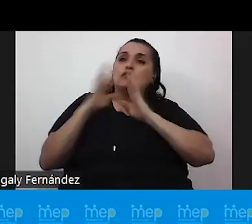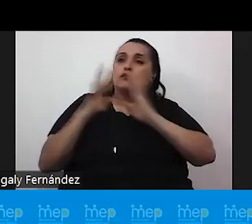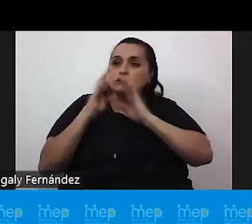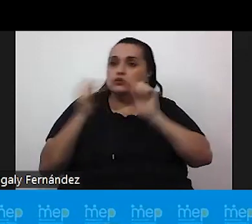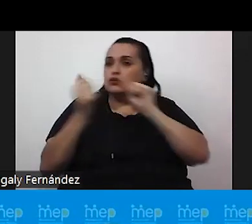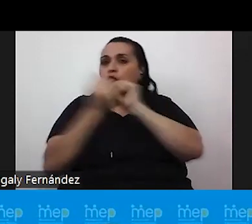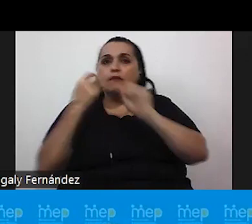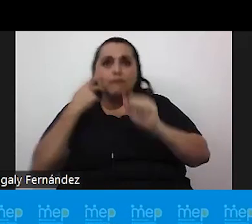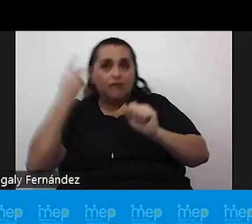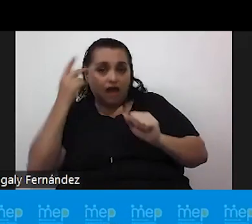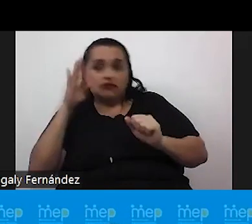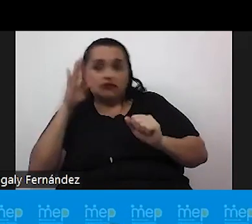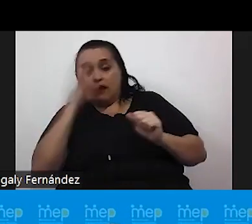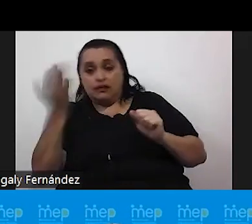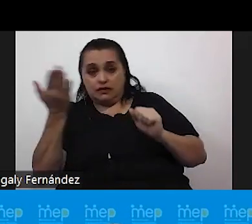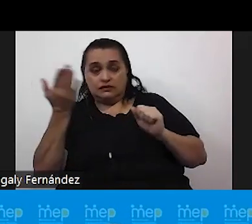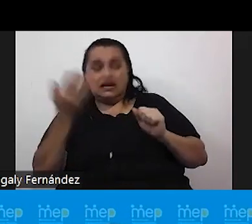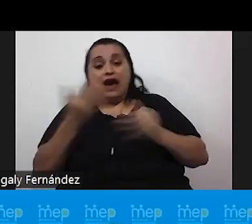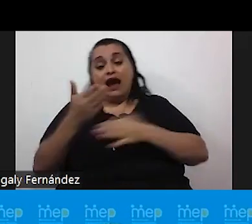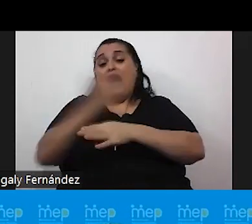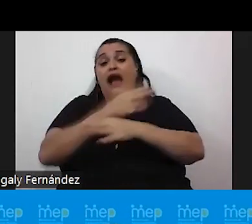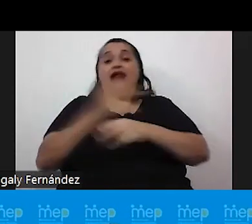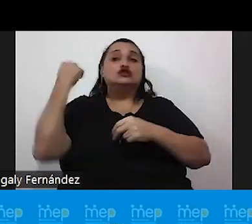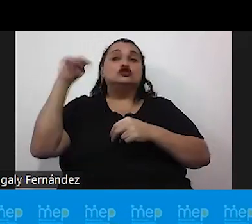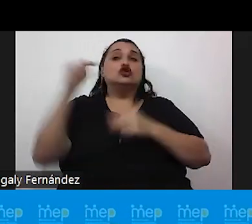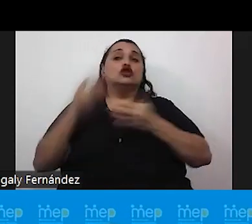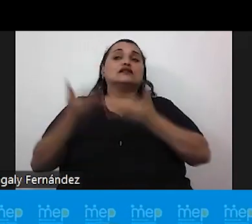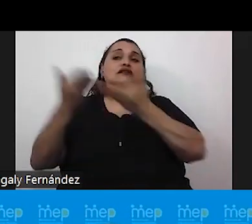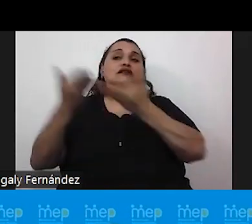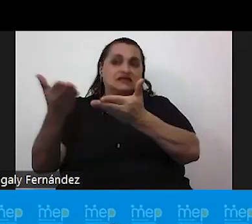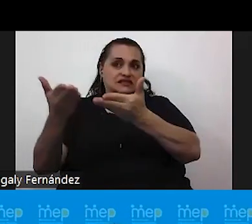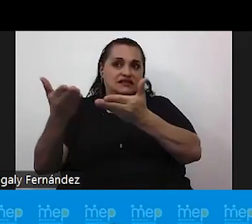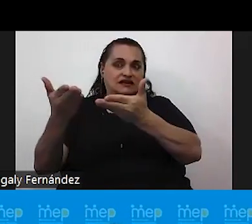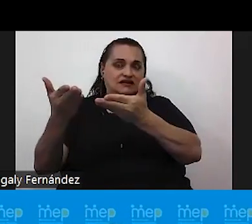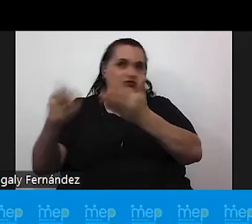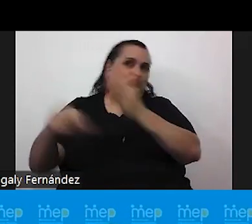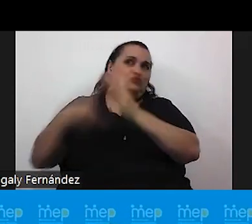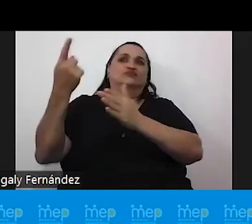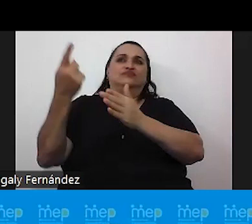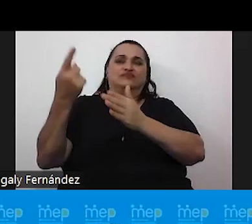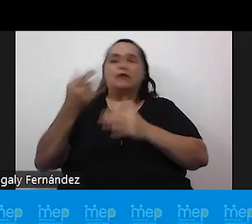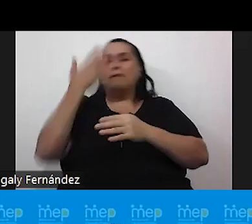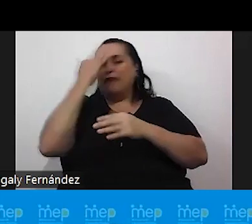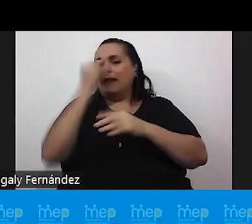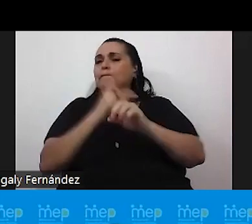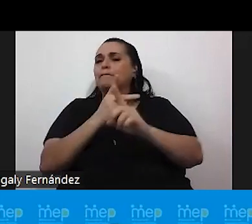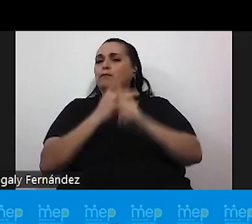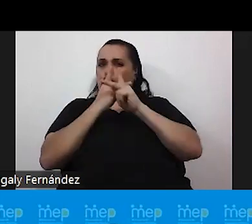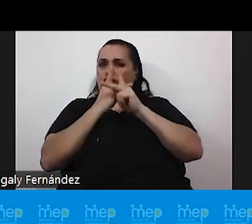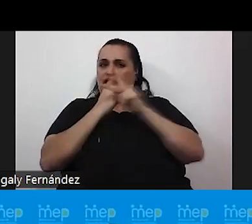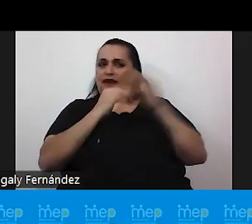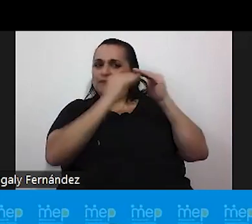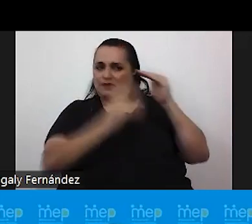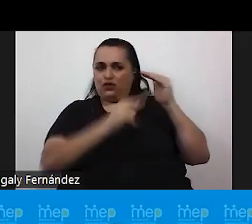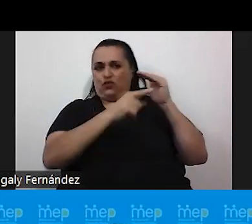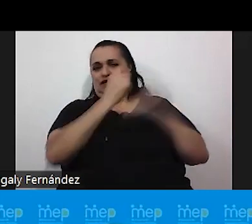padres y madres de familia antes de dar la noticia de forma abrupta esto con el sentido de protección porque muchos